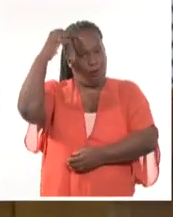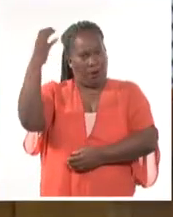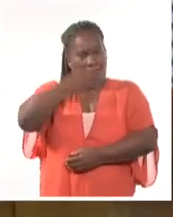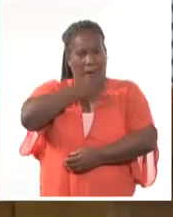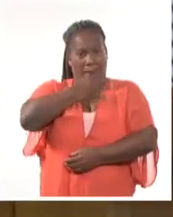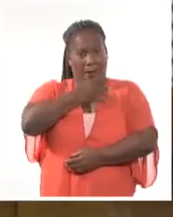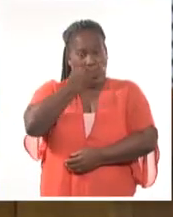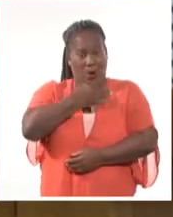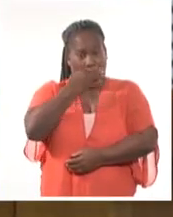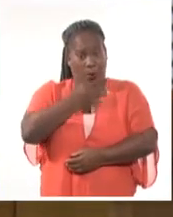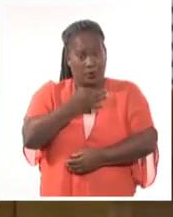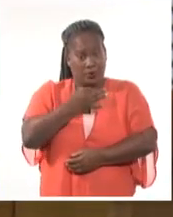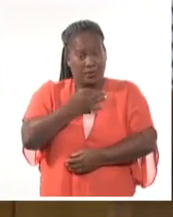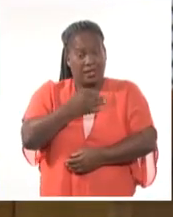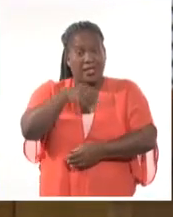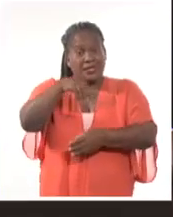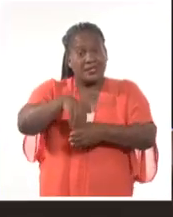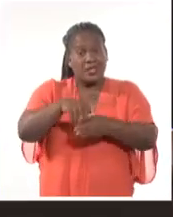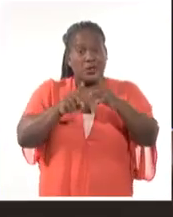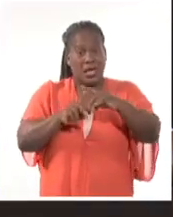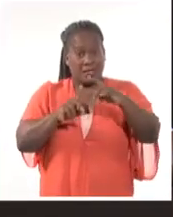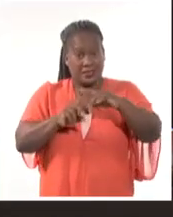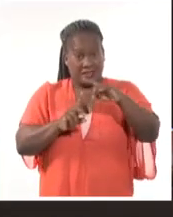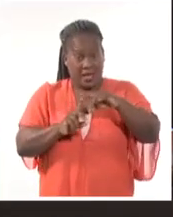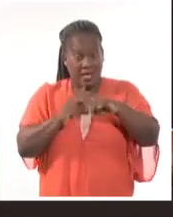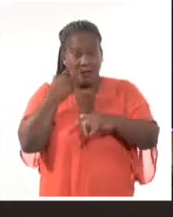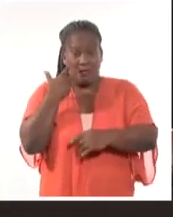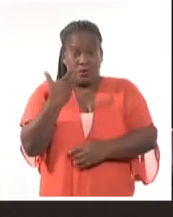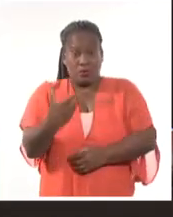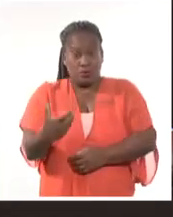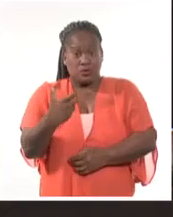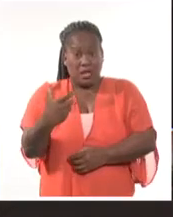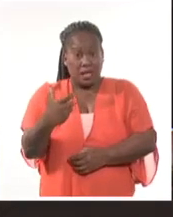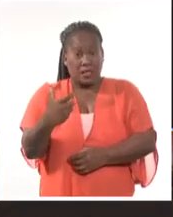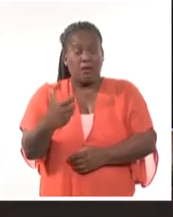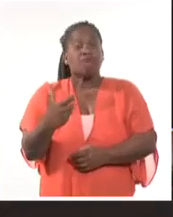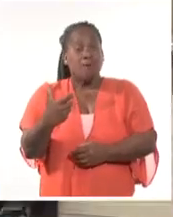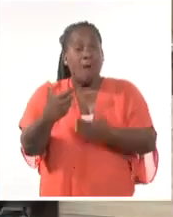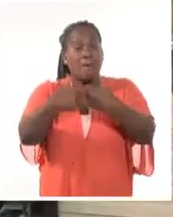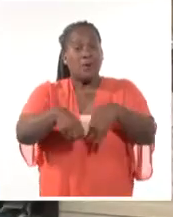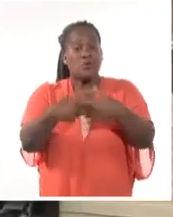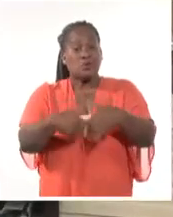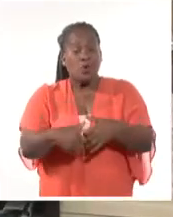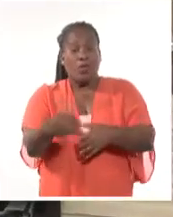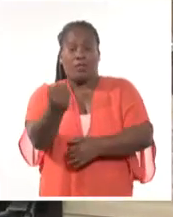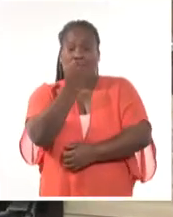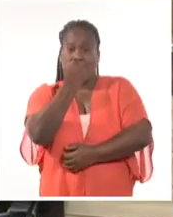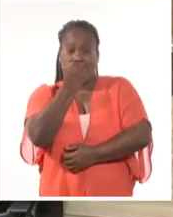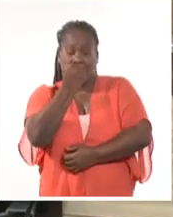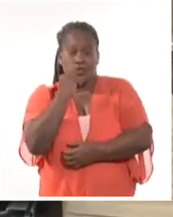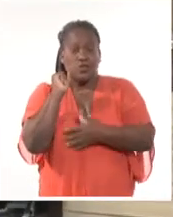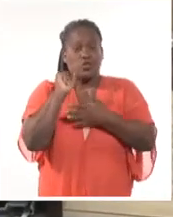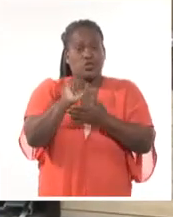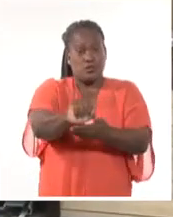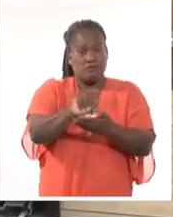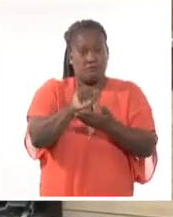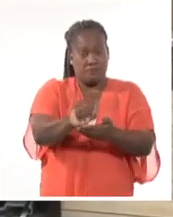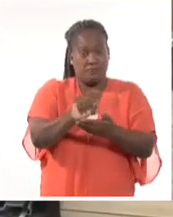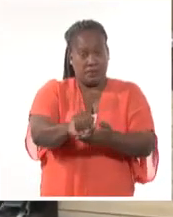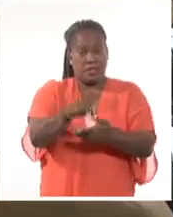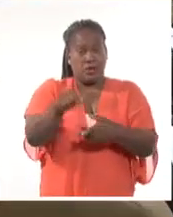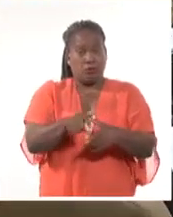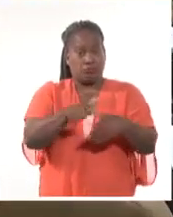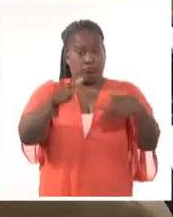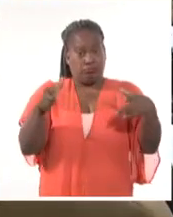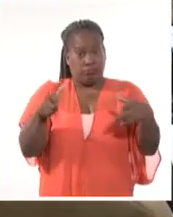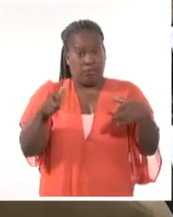destacó entre las tareas impostergables potenciar la producción de alimentos, de bienes y servicios e incrementar la captación de